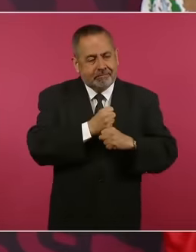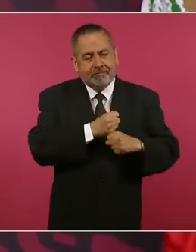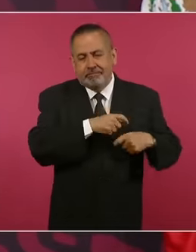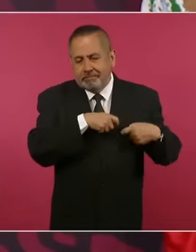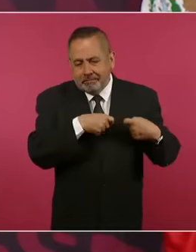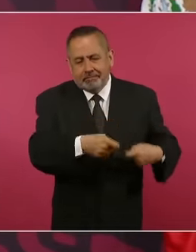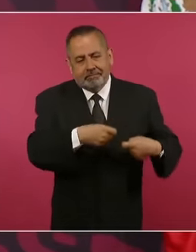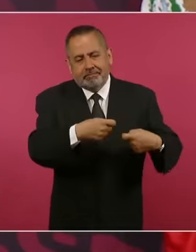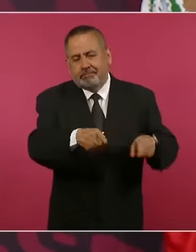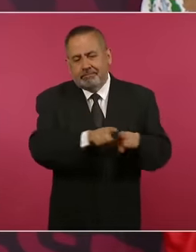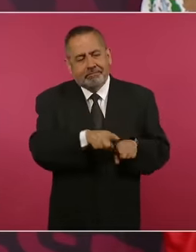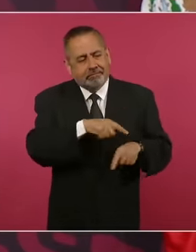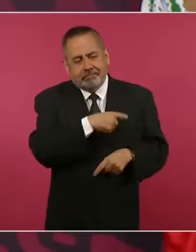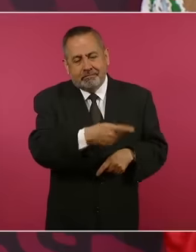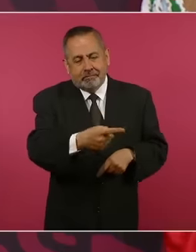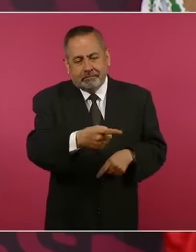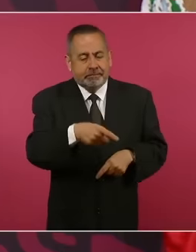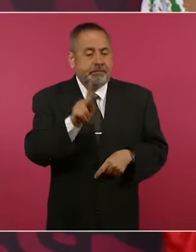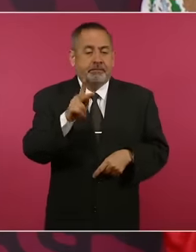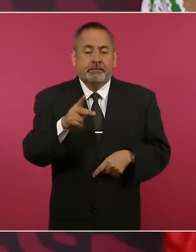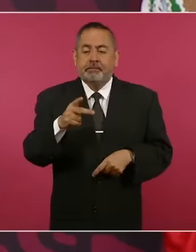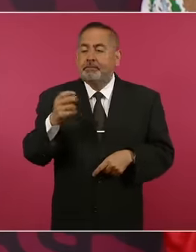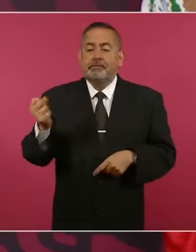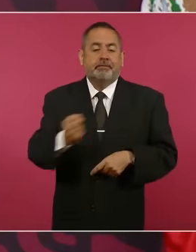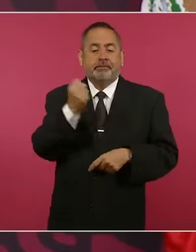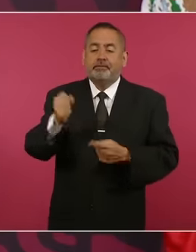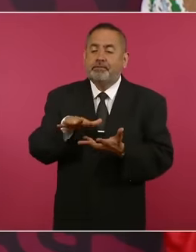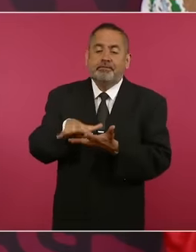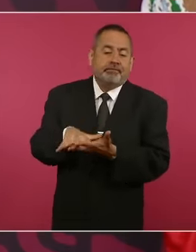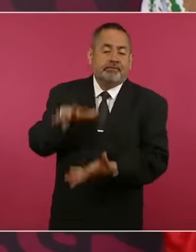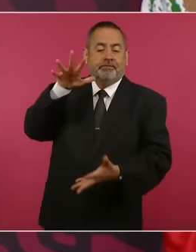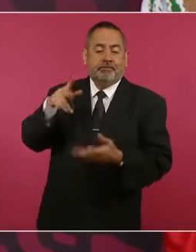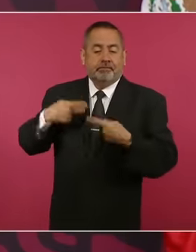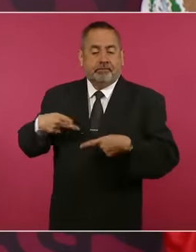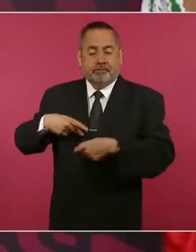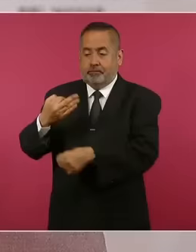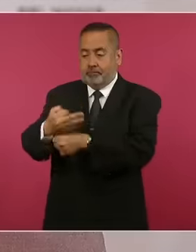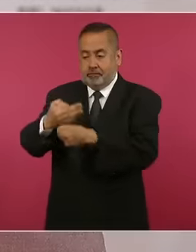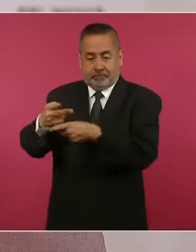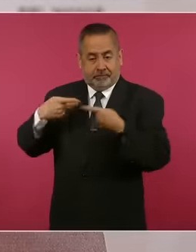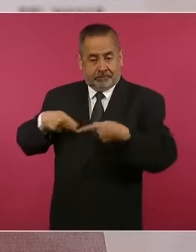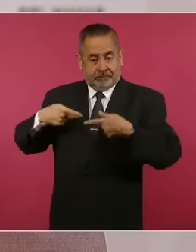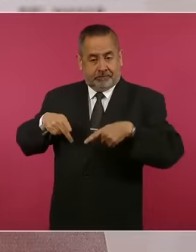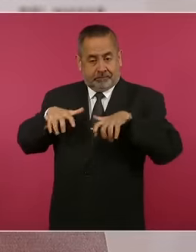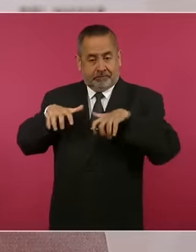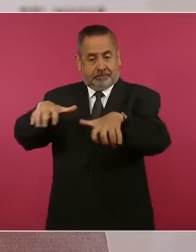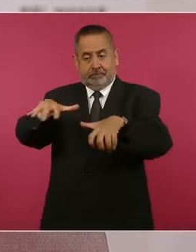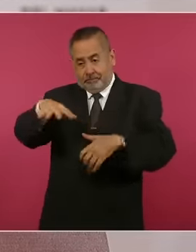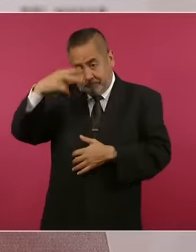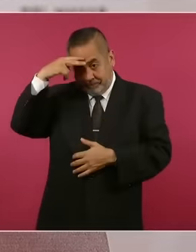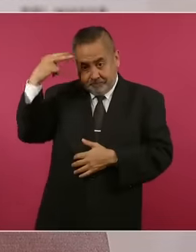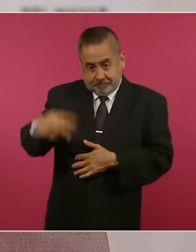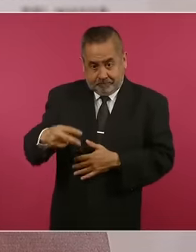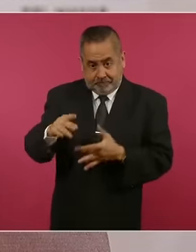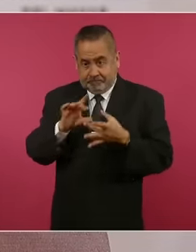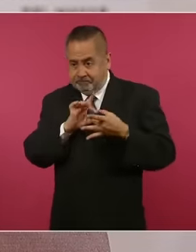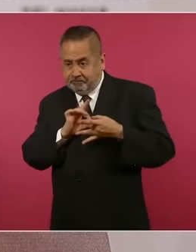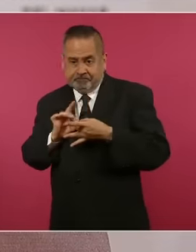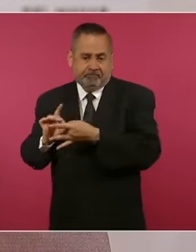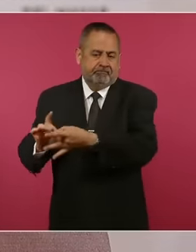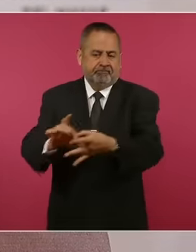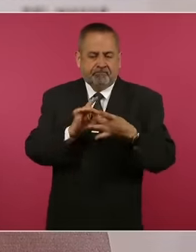Afortunadamente, la mayoría de nuestro pueblo está unido y